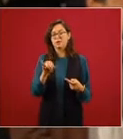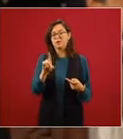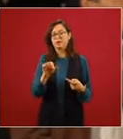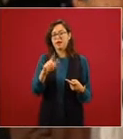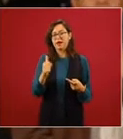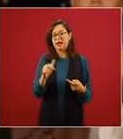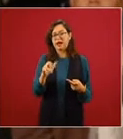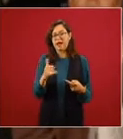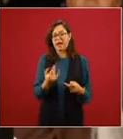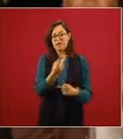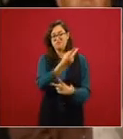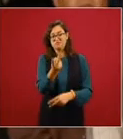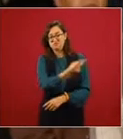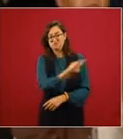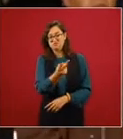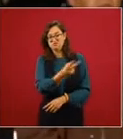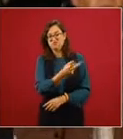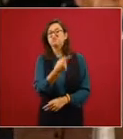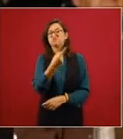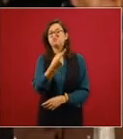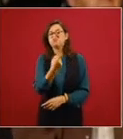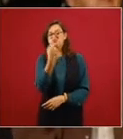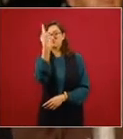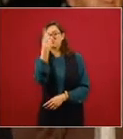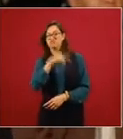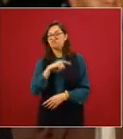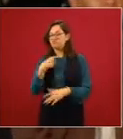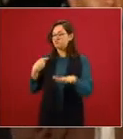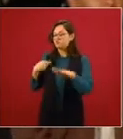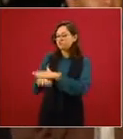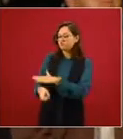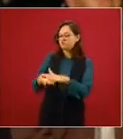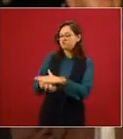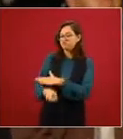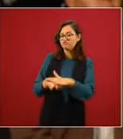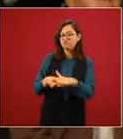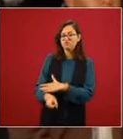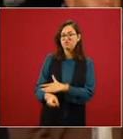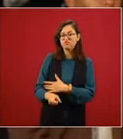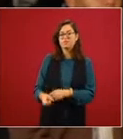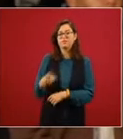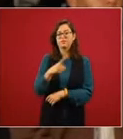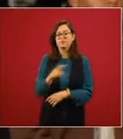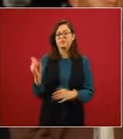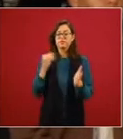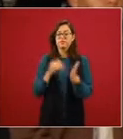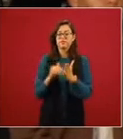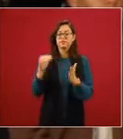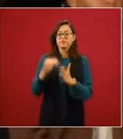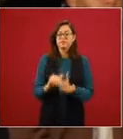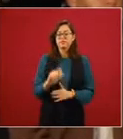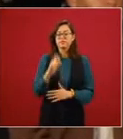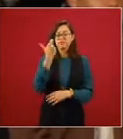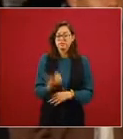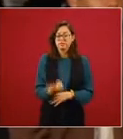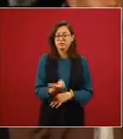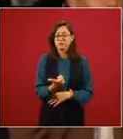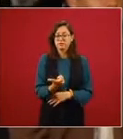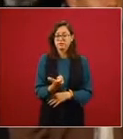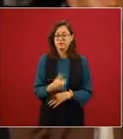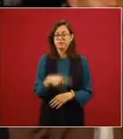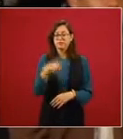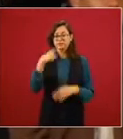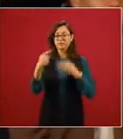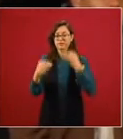fueron quienes le ordenaron recibir sobornos nada más en el caso de odebrecht por 100 millones de pesos para la